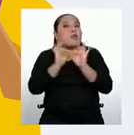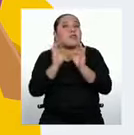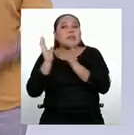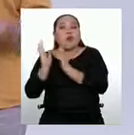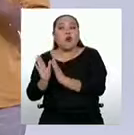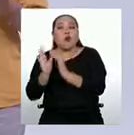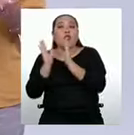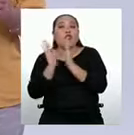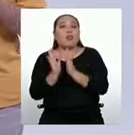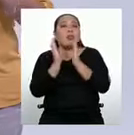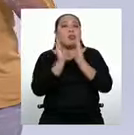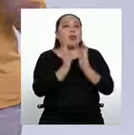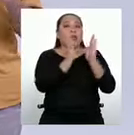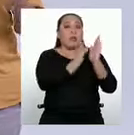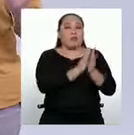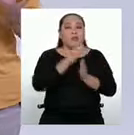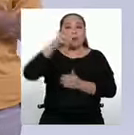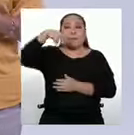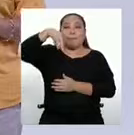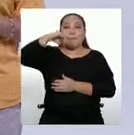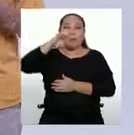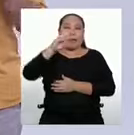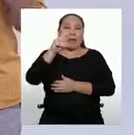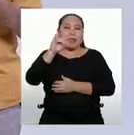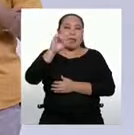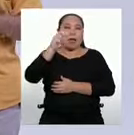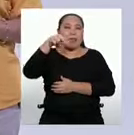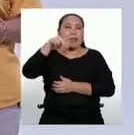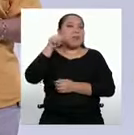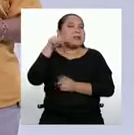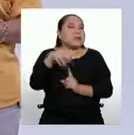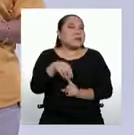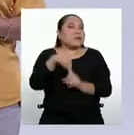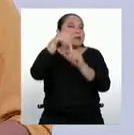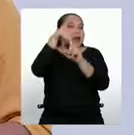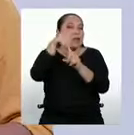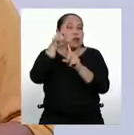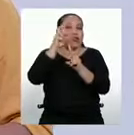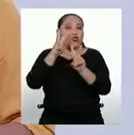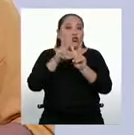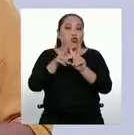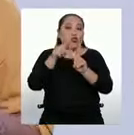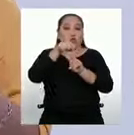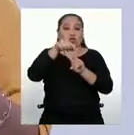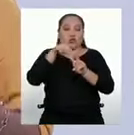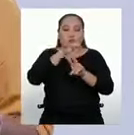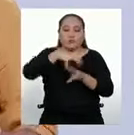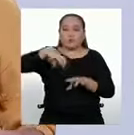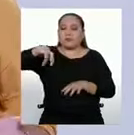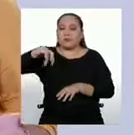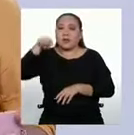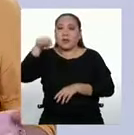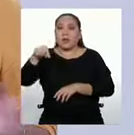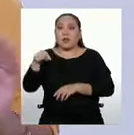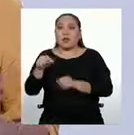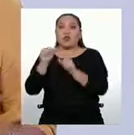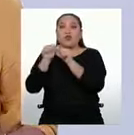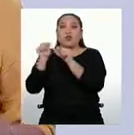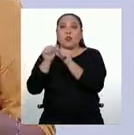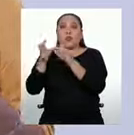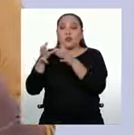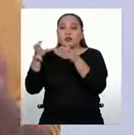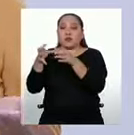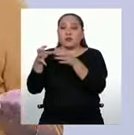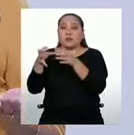Ordenados. La mediana es un poquito especial porque hay dos casos. El primer caso es cuando la cantidad total de datos